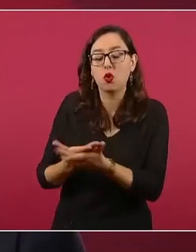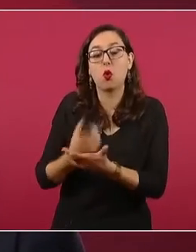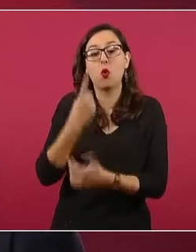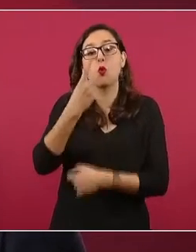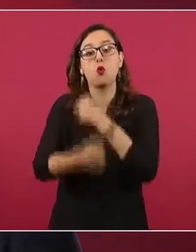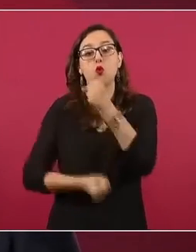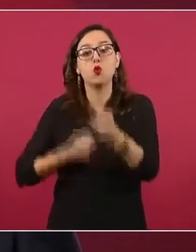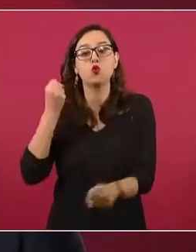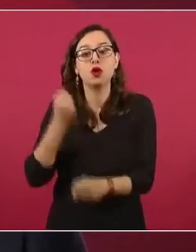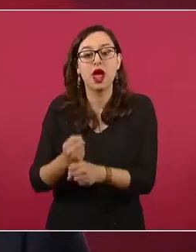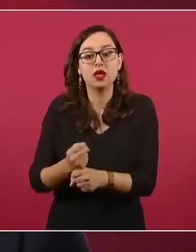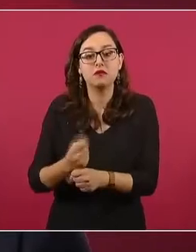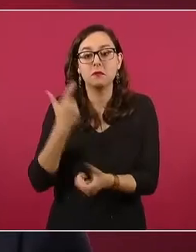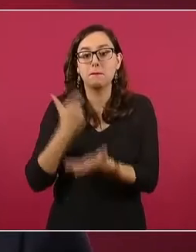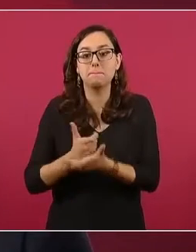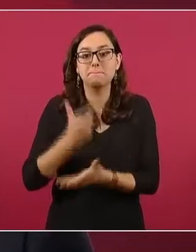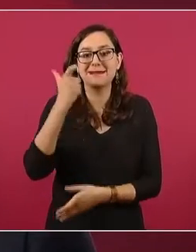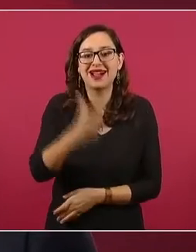no cobran